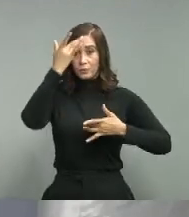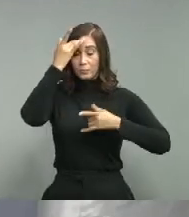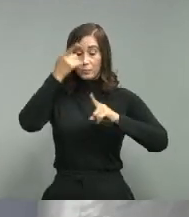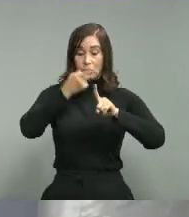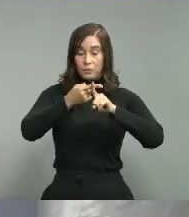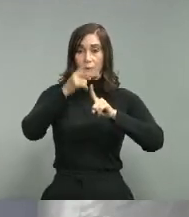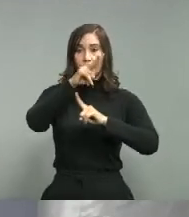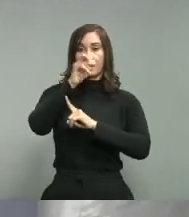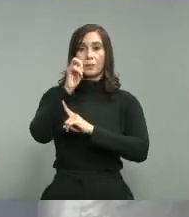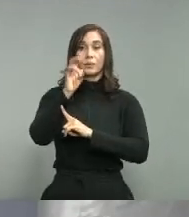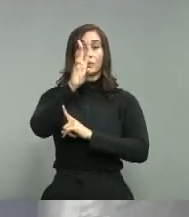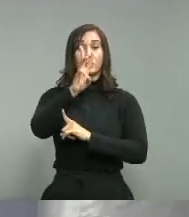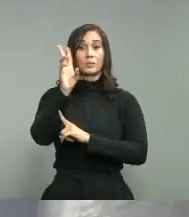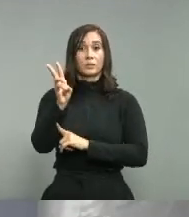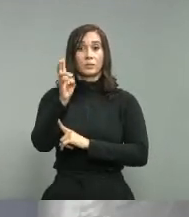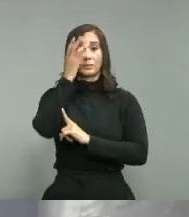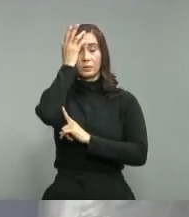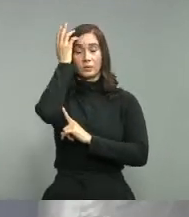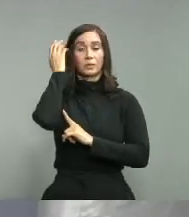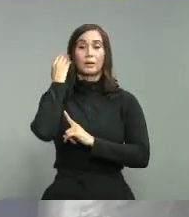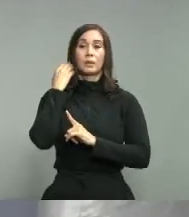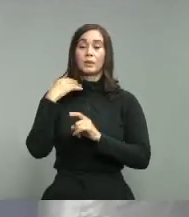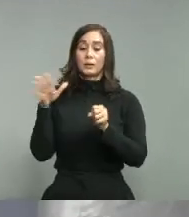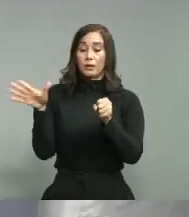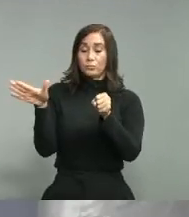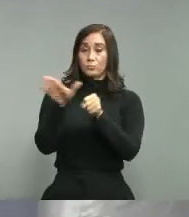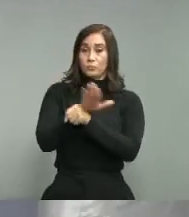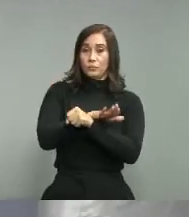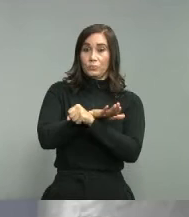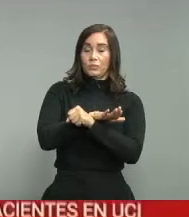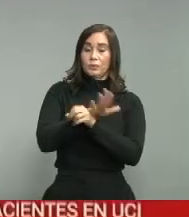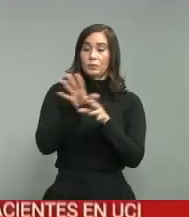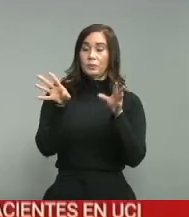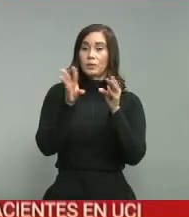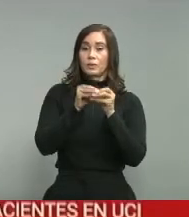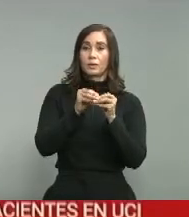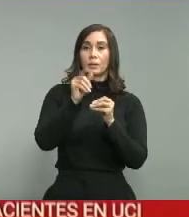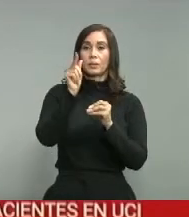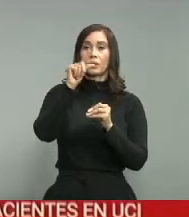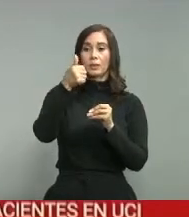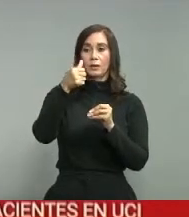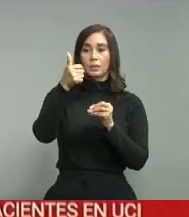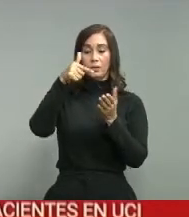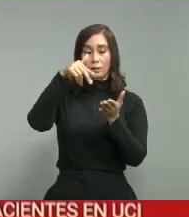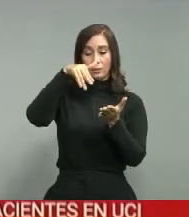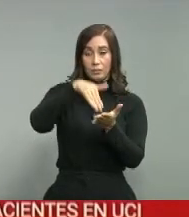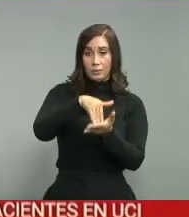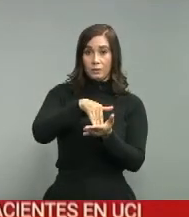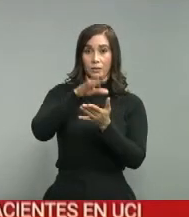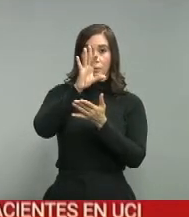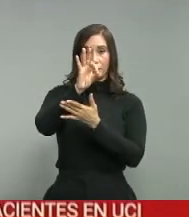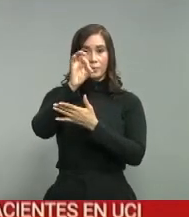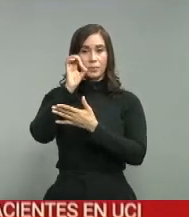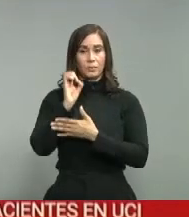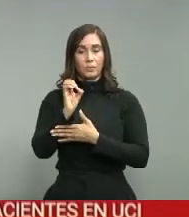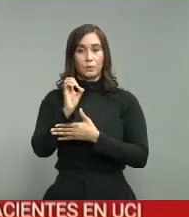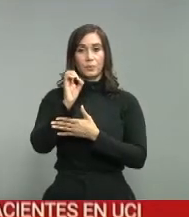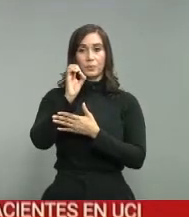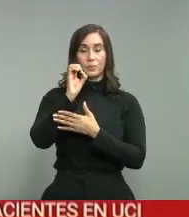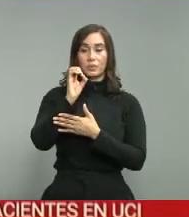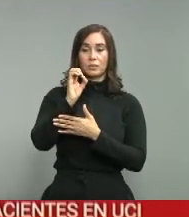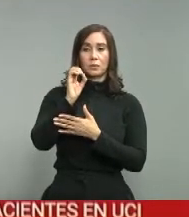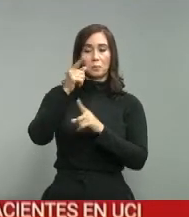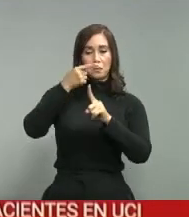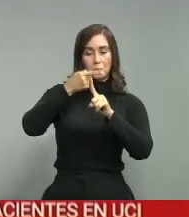266 para un total acumulados de 10 900 una